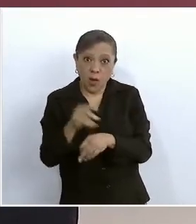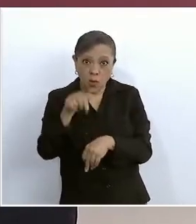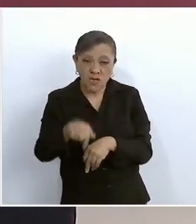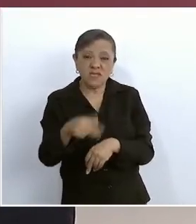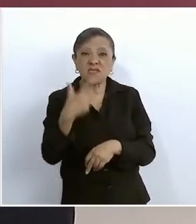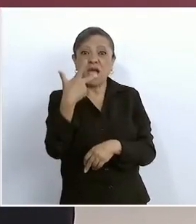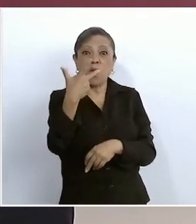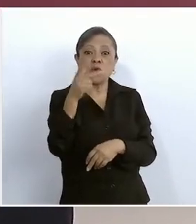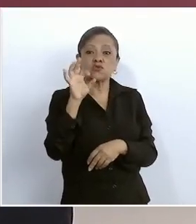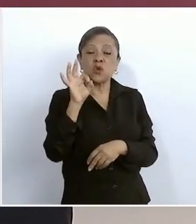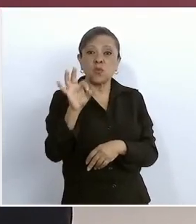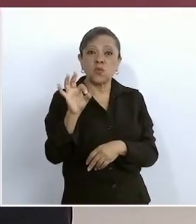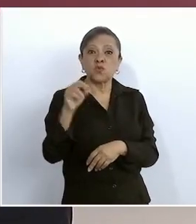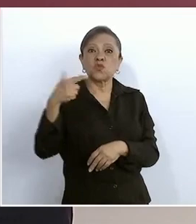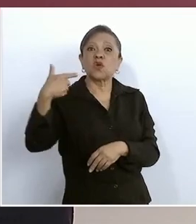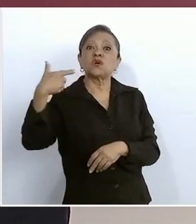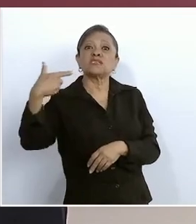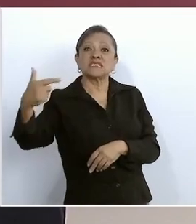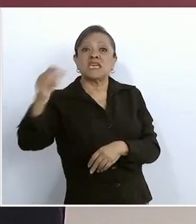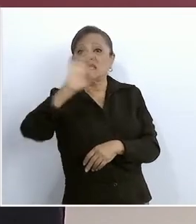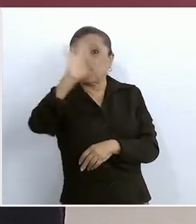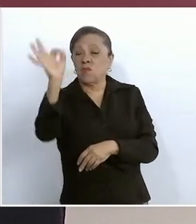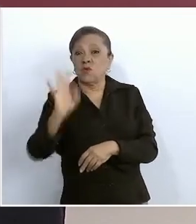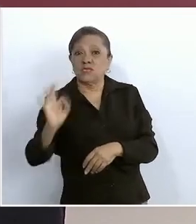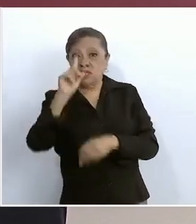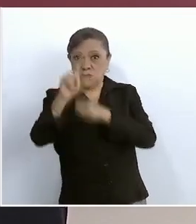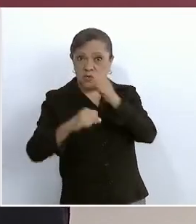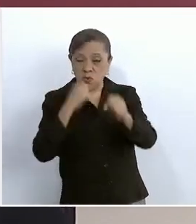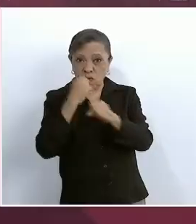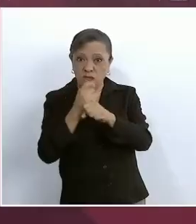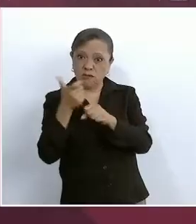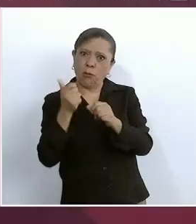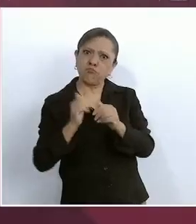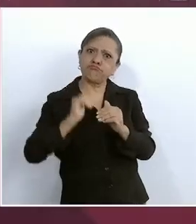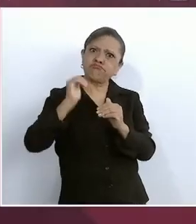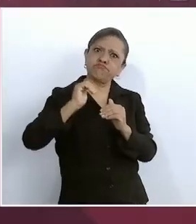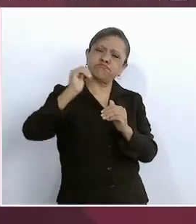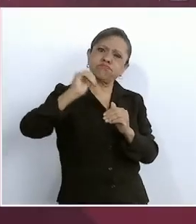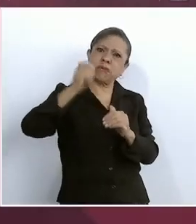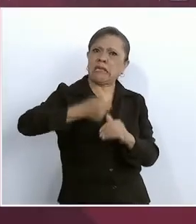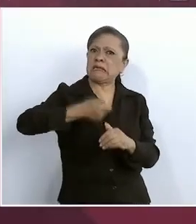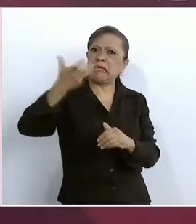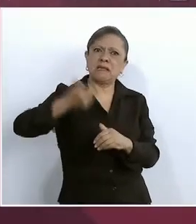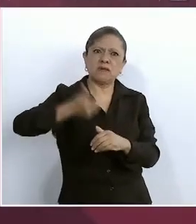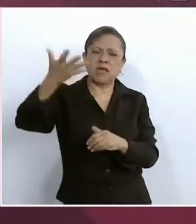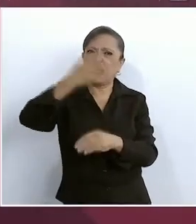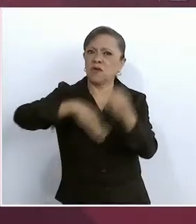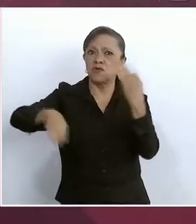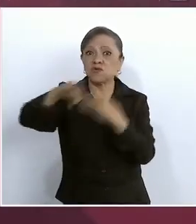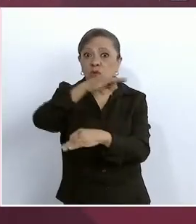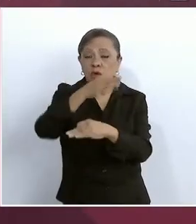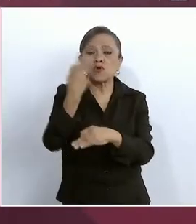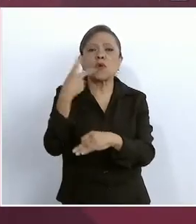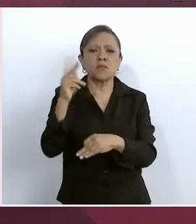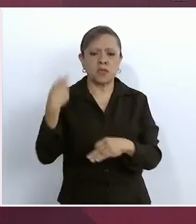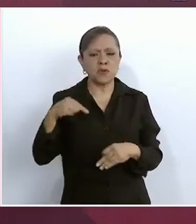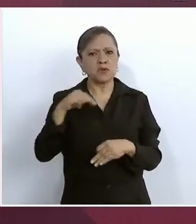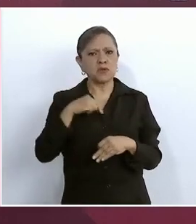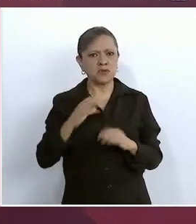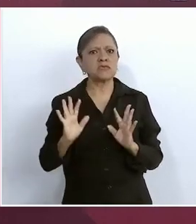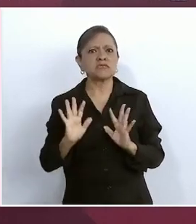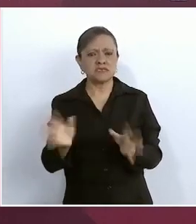8.7% anual, nosotros ya en el tiempo que llevamos hemos